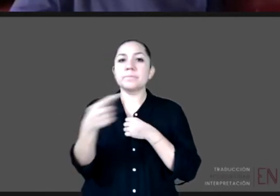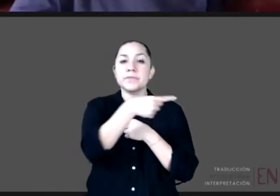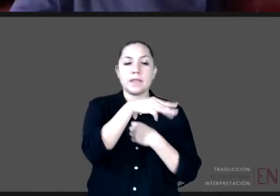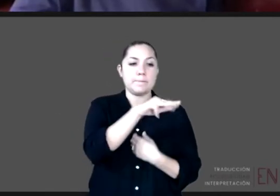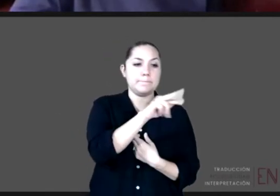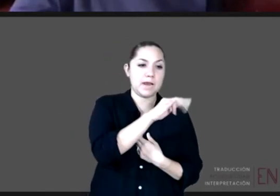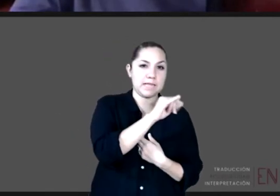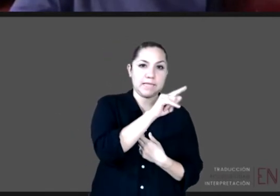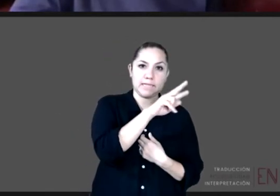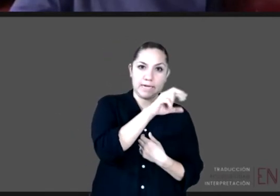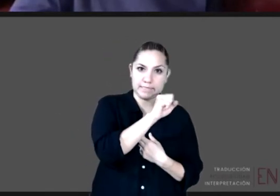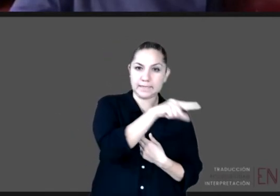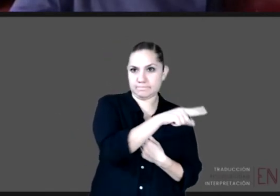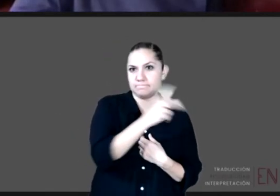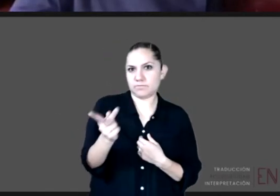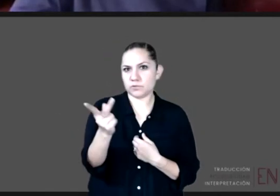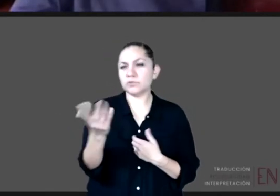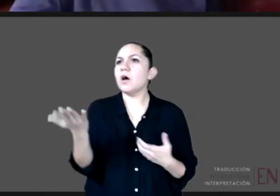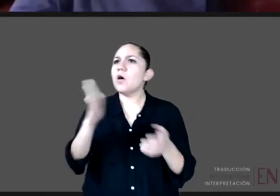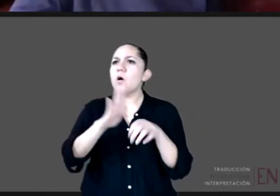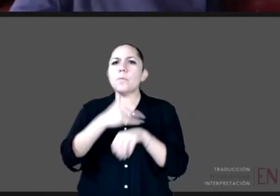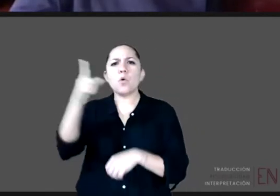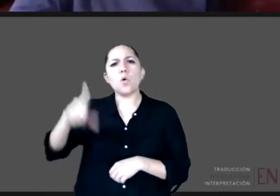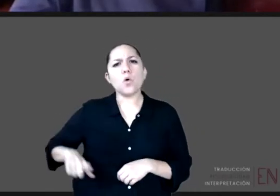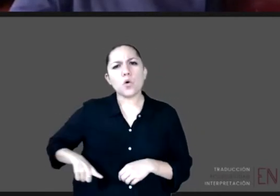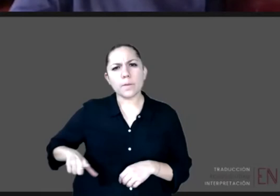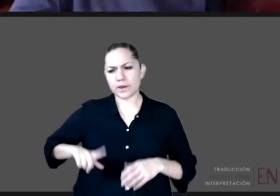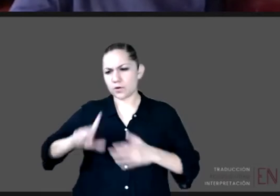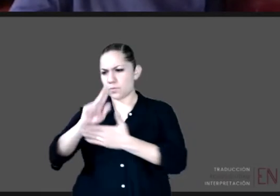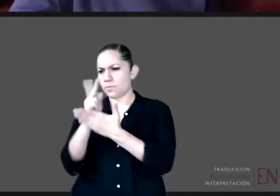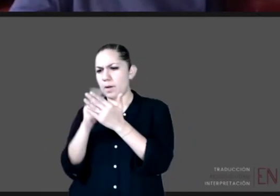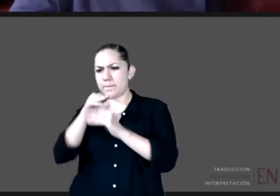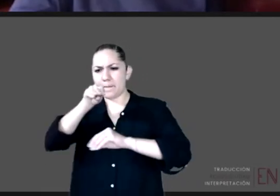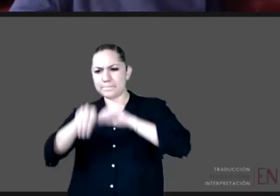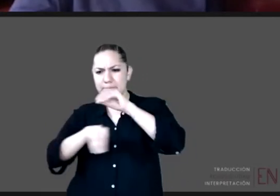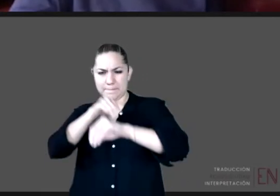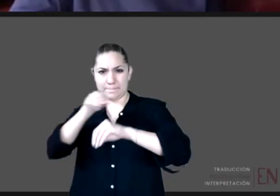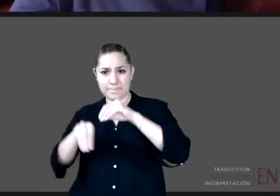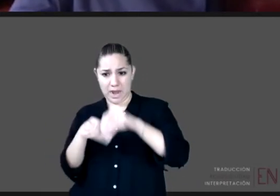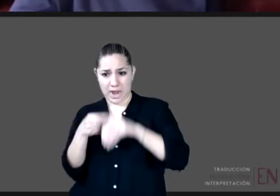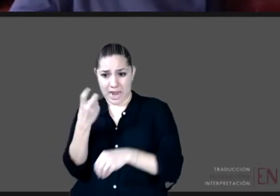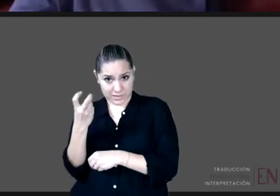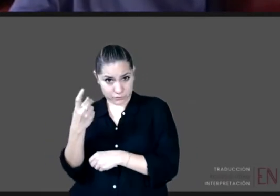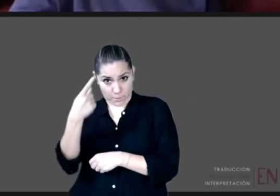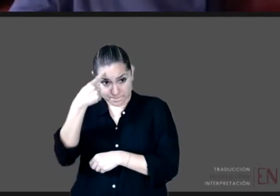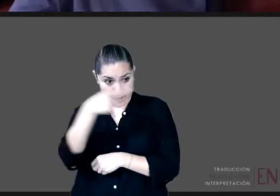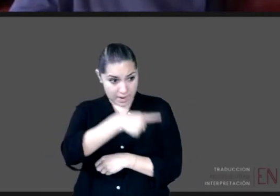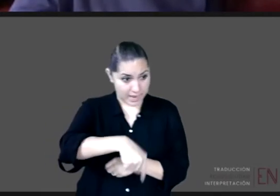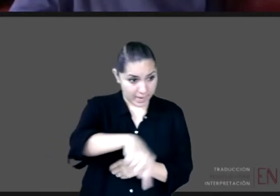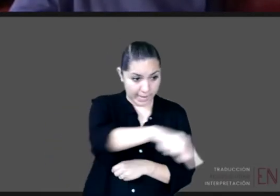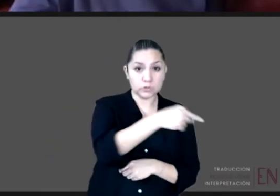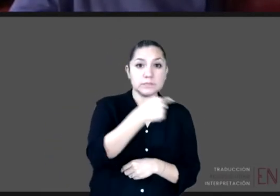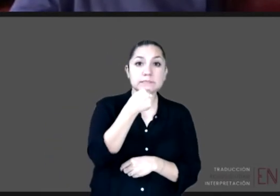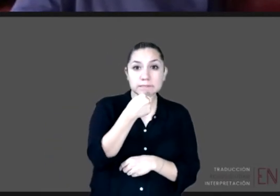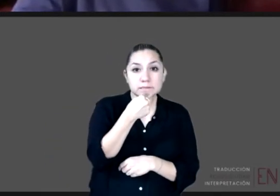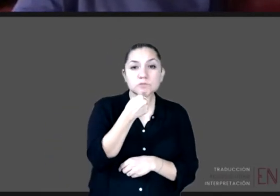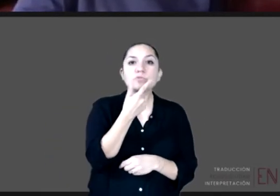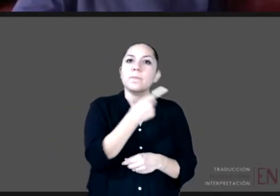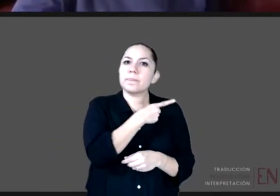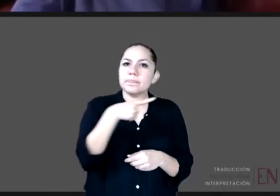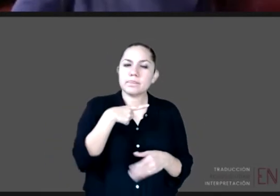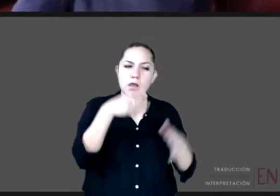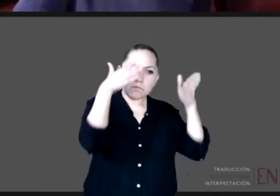¿cuál es el motivo por el cual las políticas públicas no funcionan para que niñas y adolescentes no solo se dediquen a estudiar sin tener que trabajar?